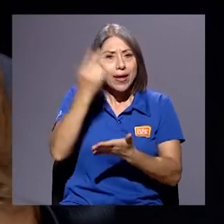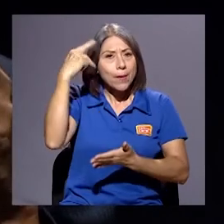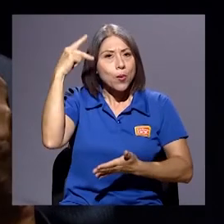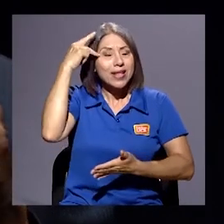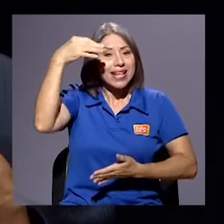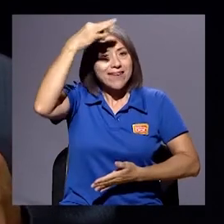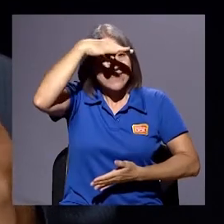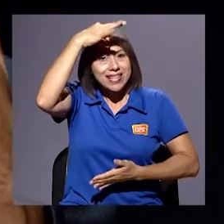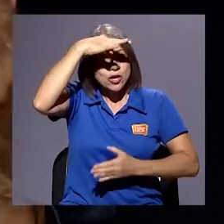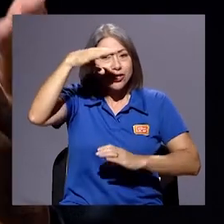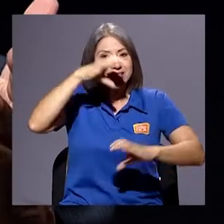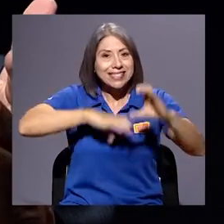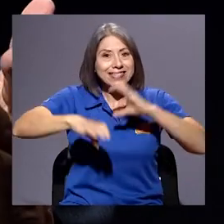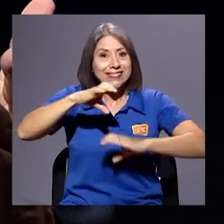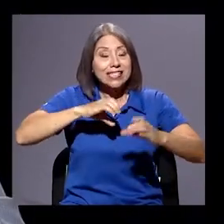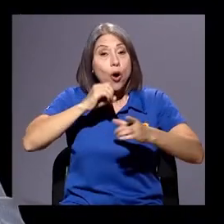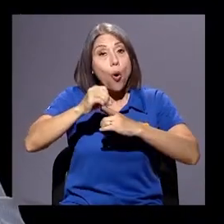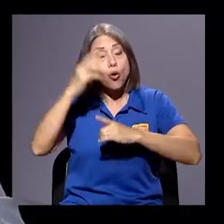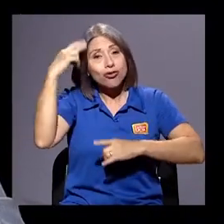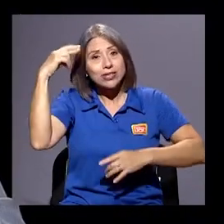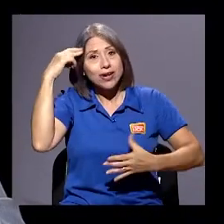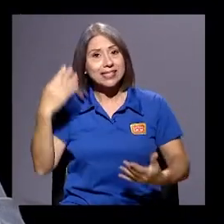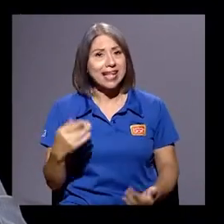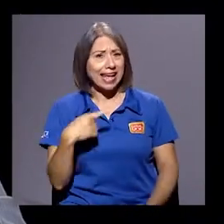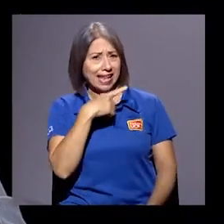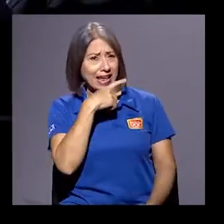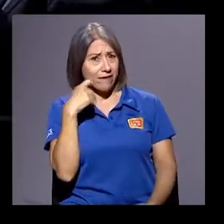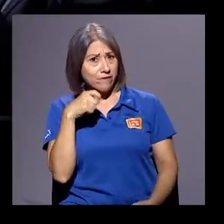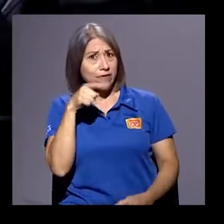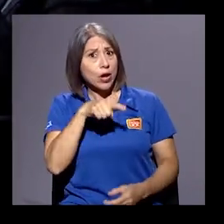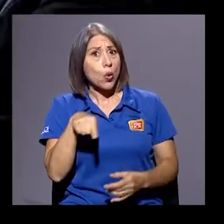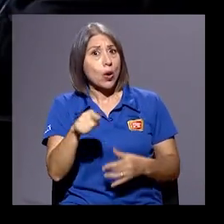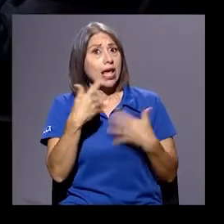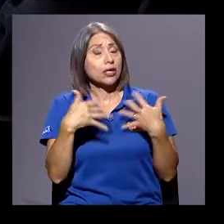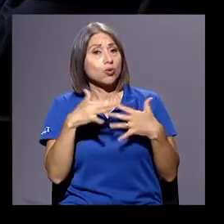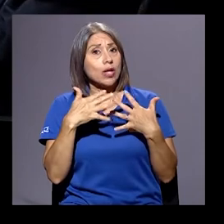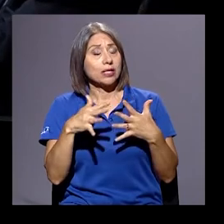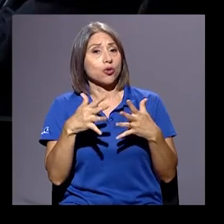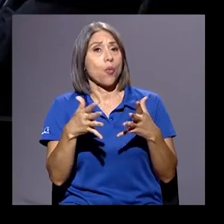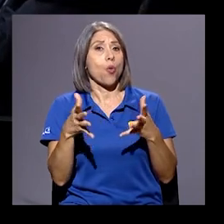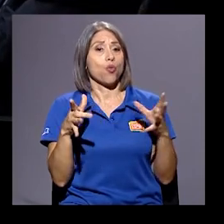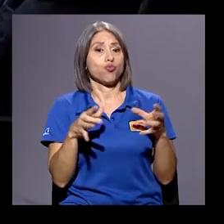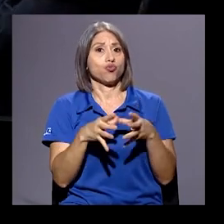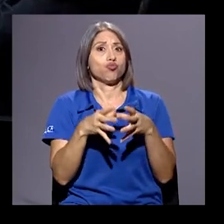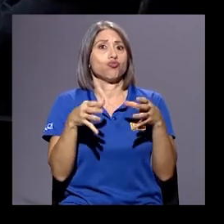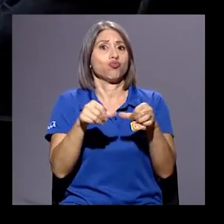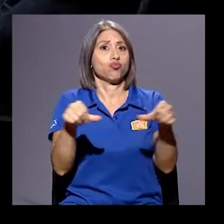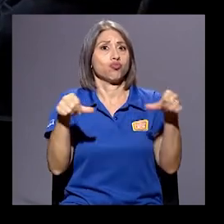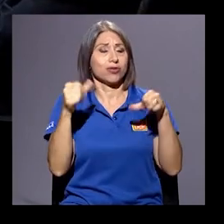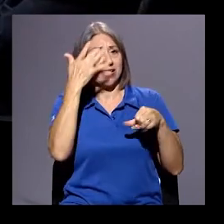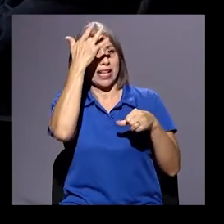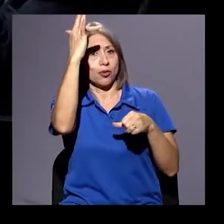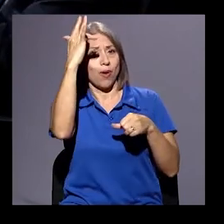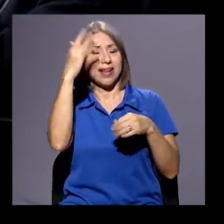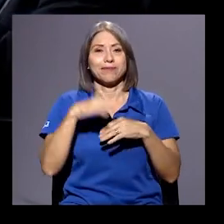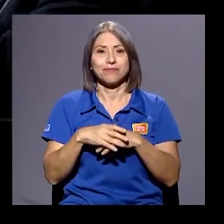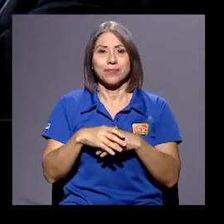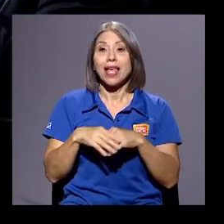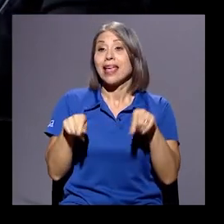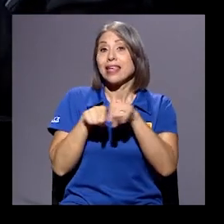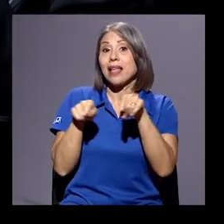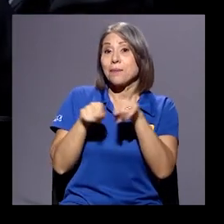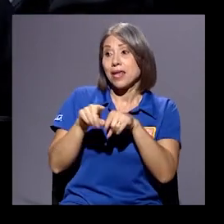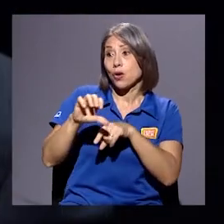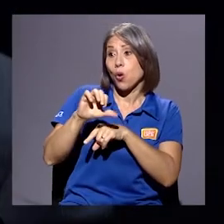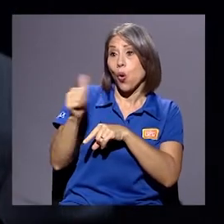cientificista o racionalista. Qué feo, es un Trump intelectual. Sobre otros que son descalificados, lo que me